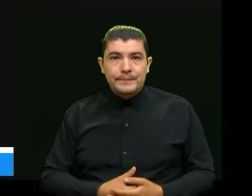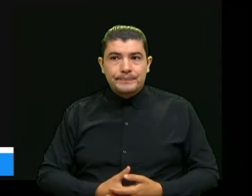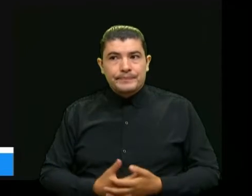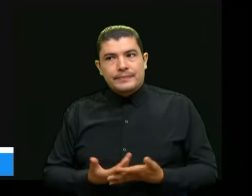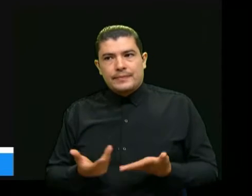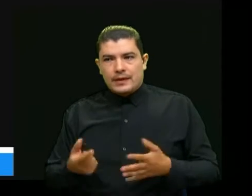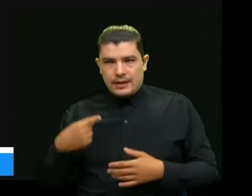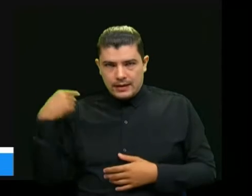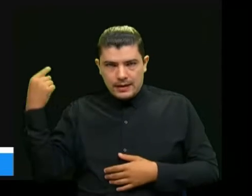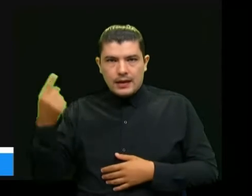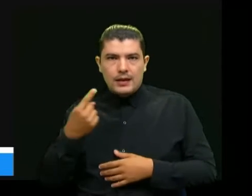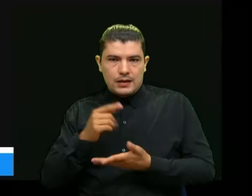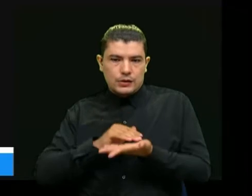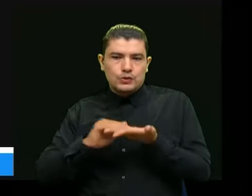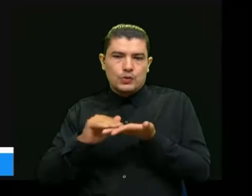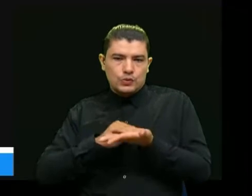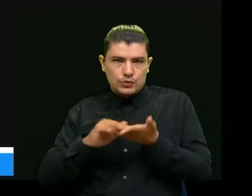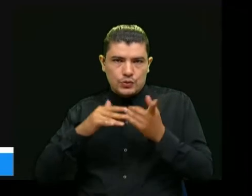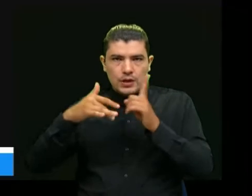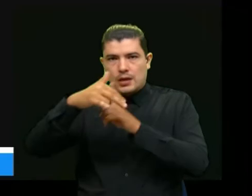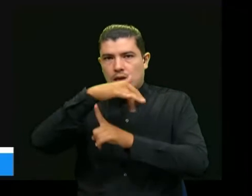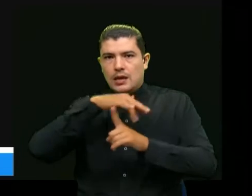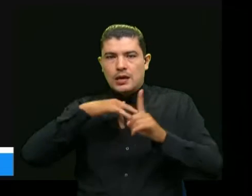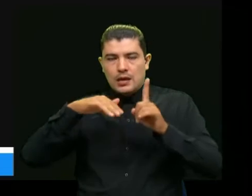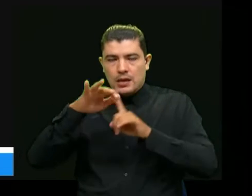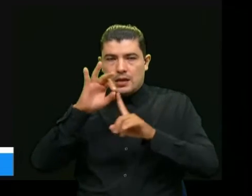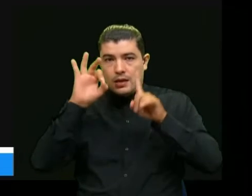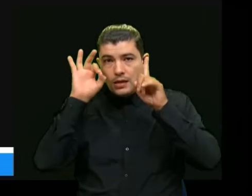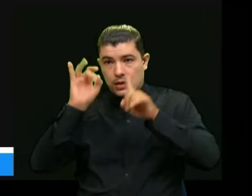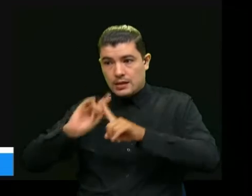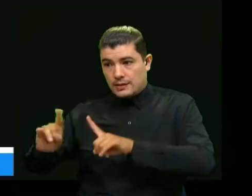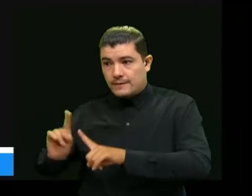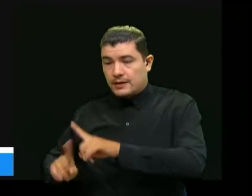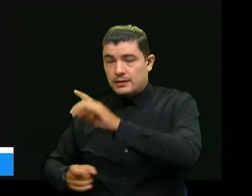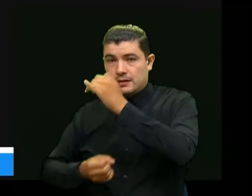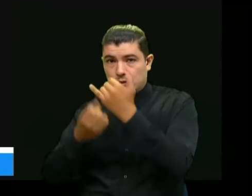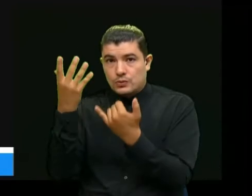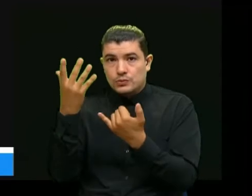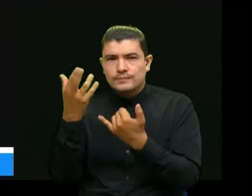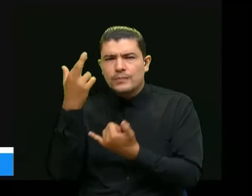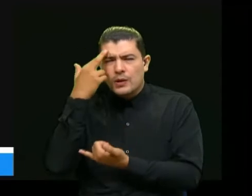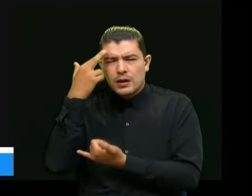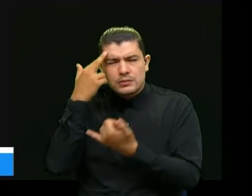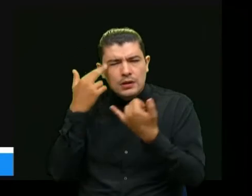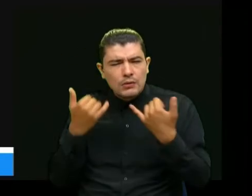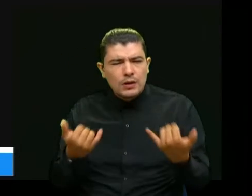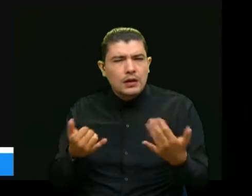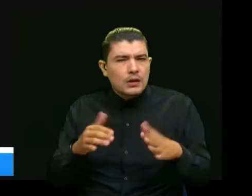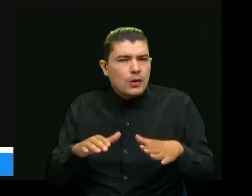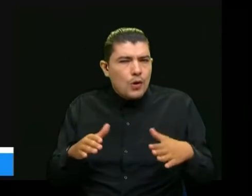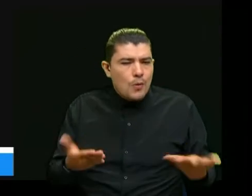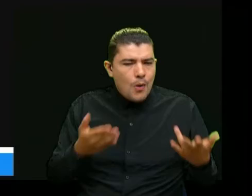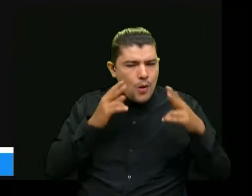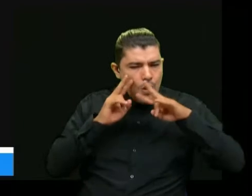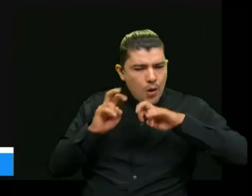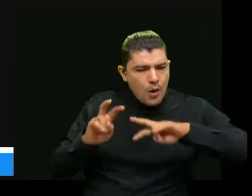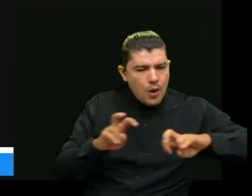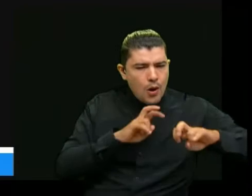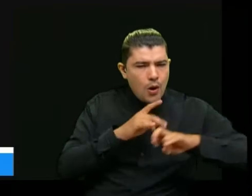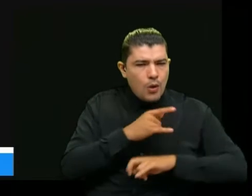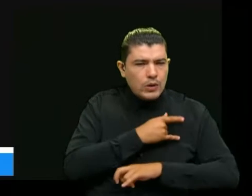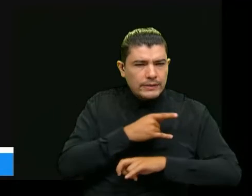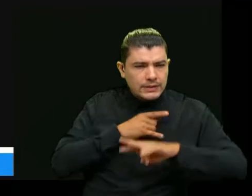generar soluciones ambientales en nuestro entorno en diferentes industrias entonces como la investigación de nuestras